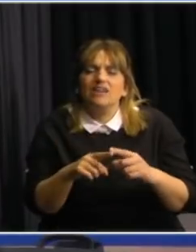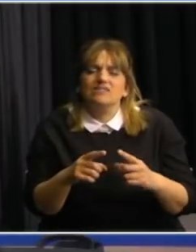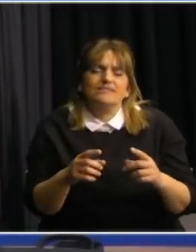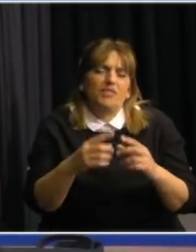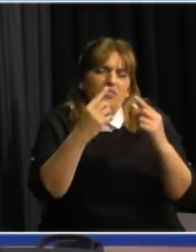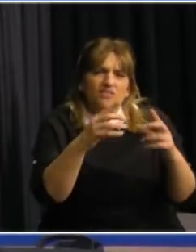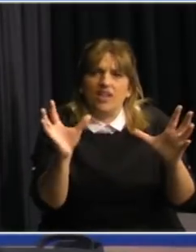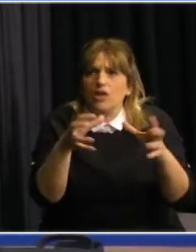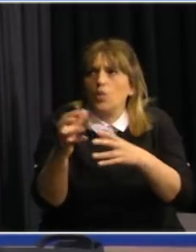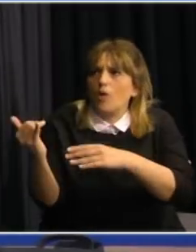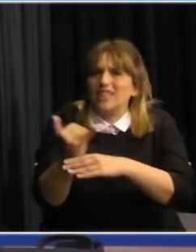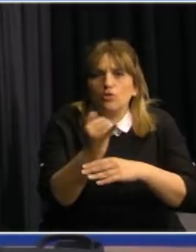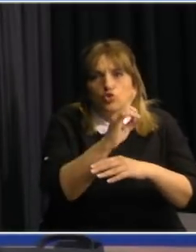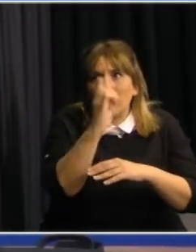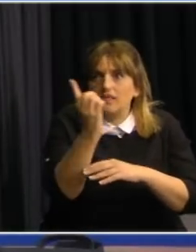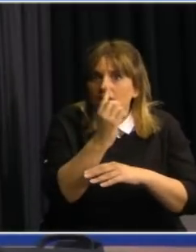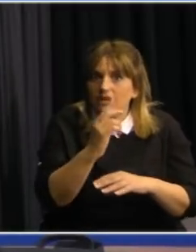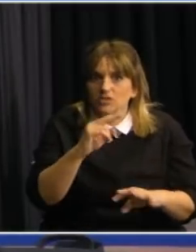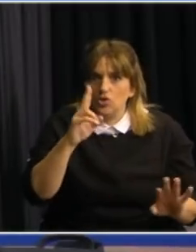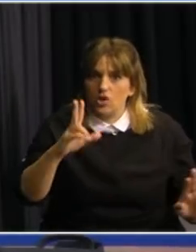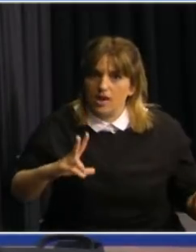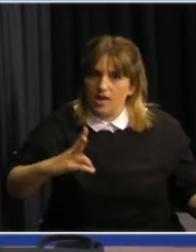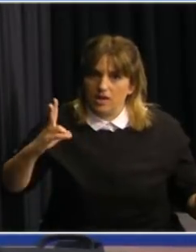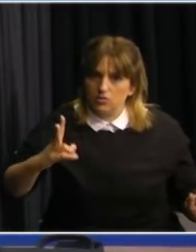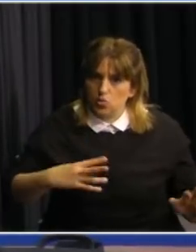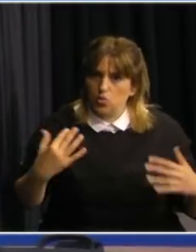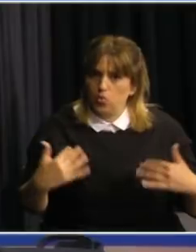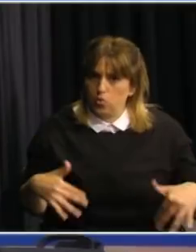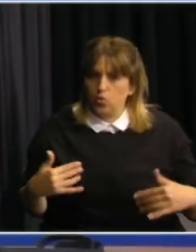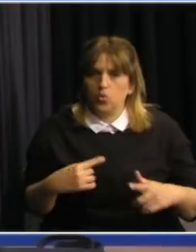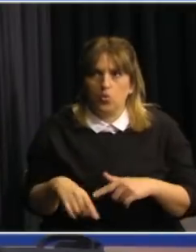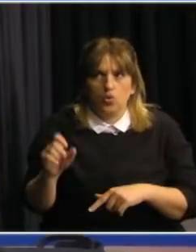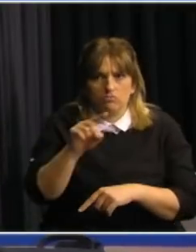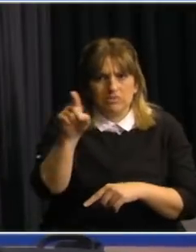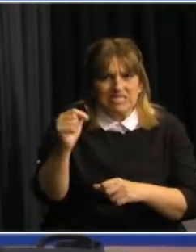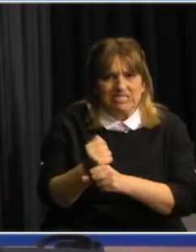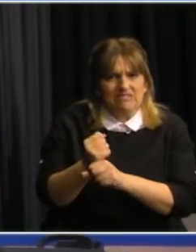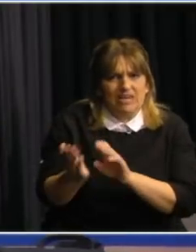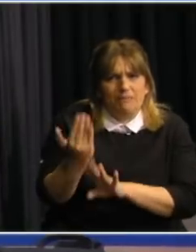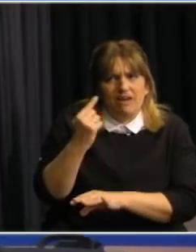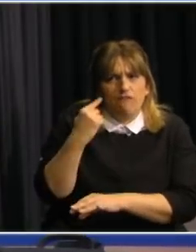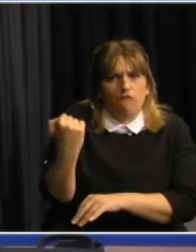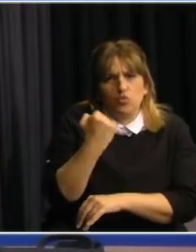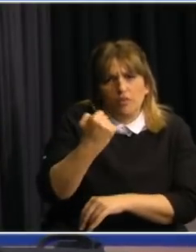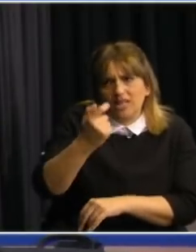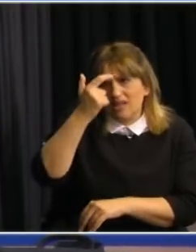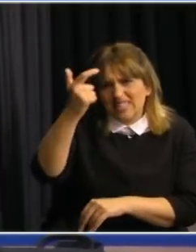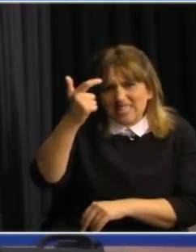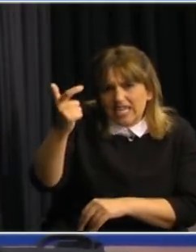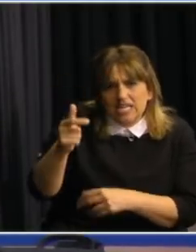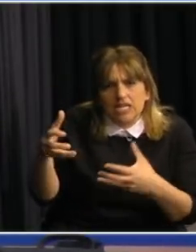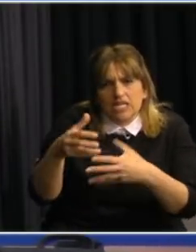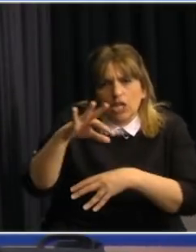conjunto de instituciones internacionales de gran prestigio donde operan los actores más importantes en el manejo de la pandemia